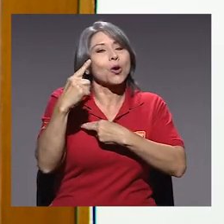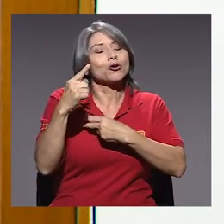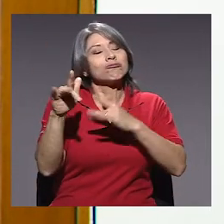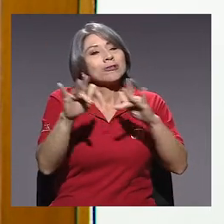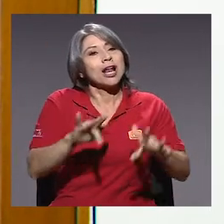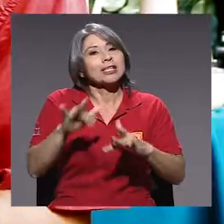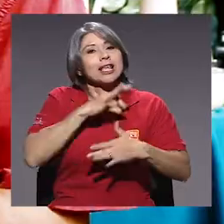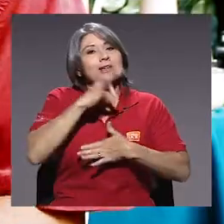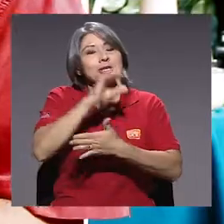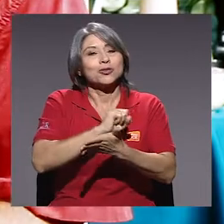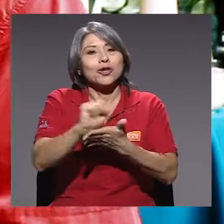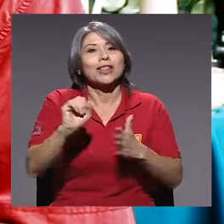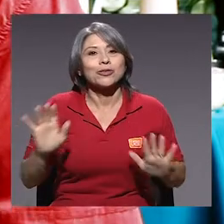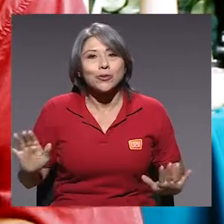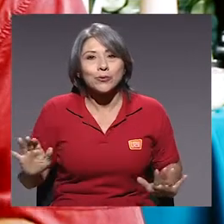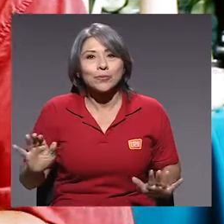Santo.